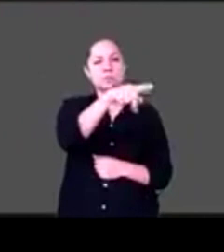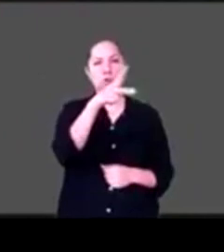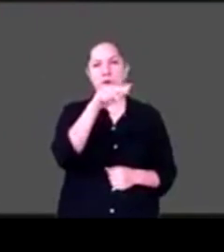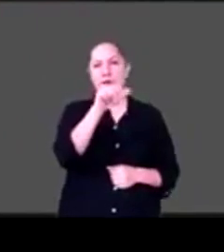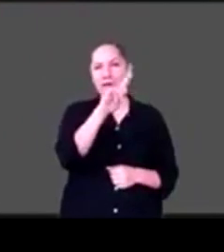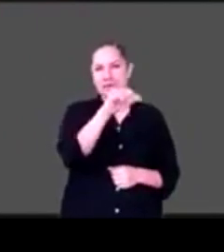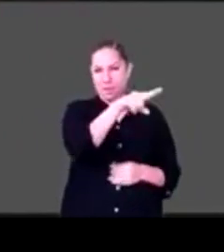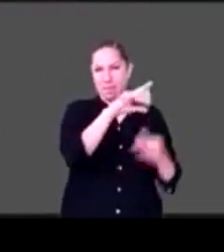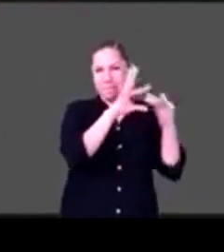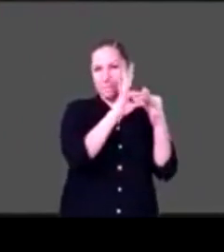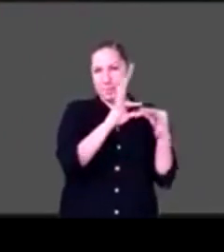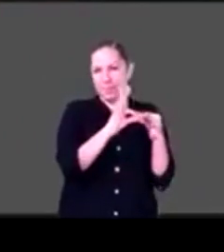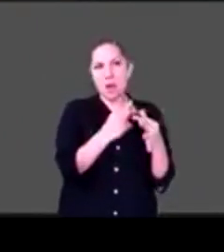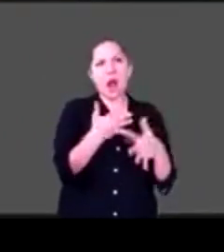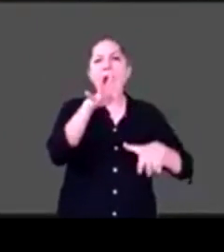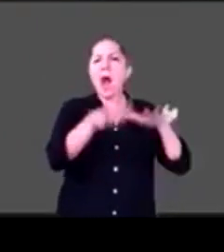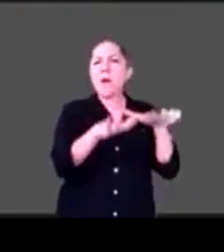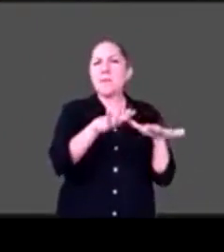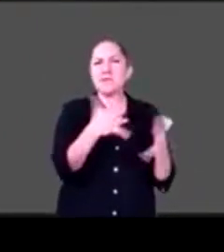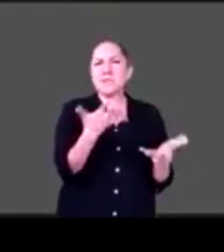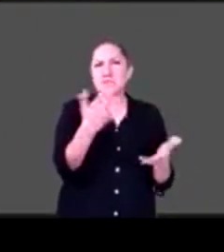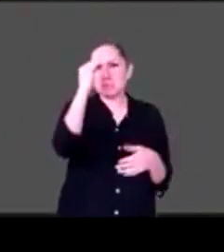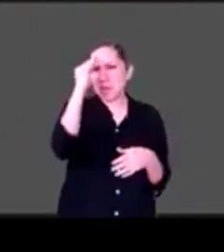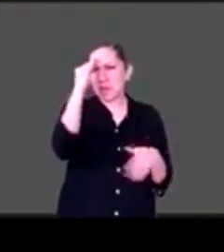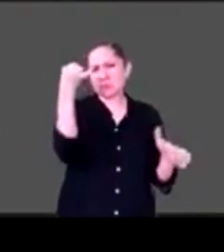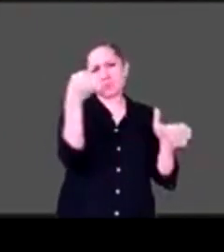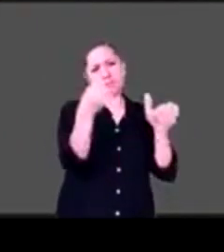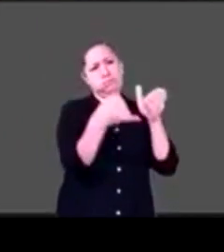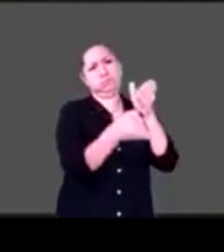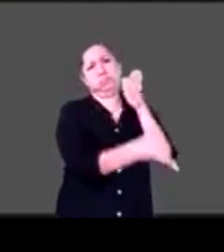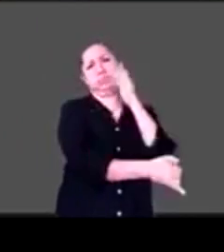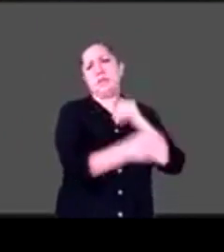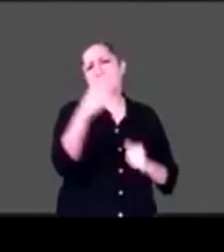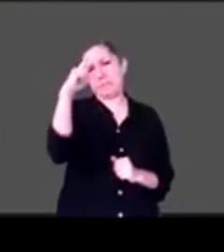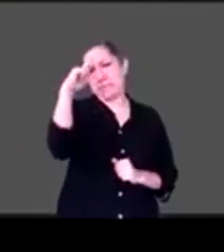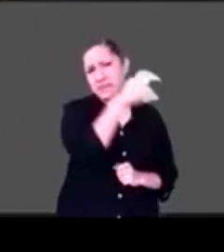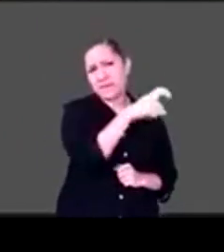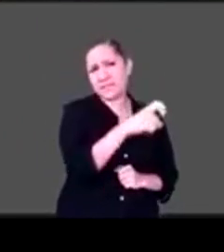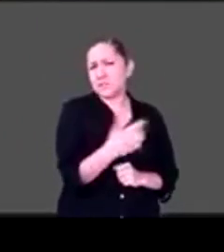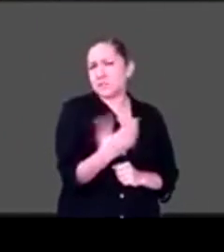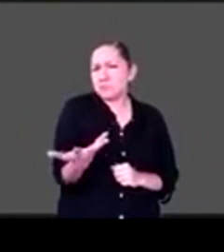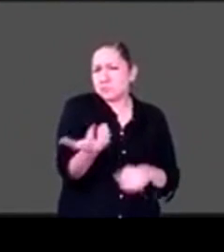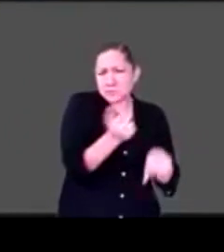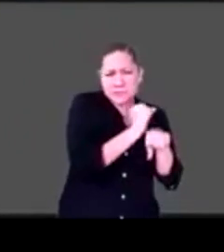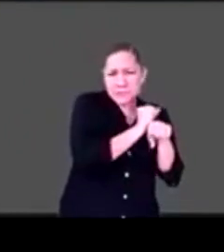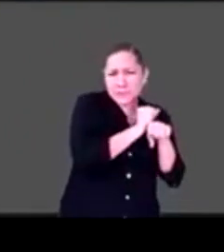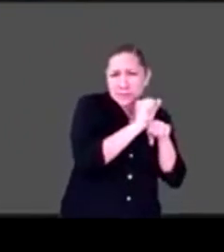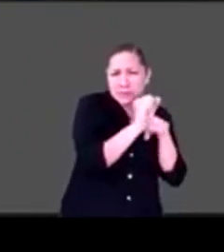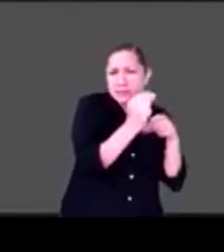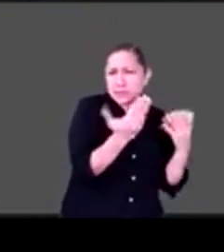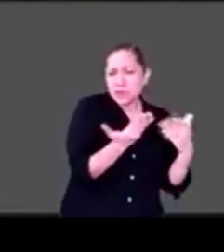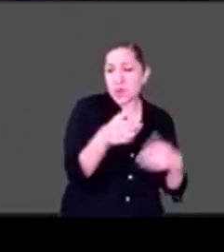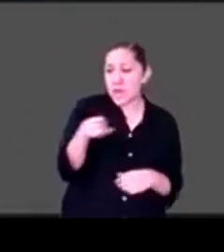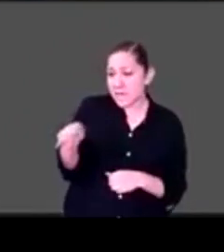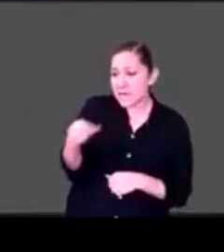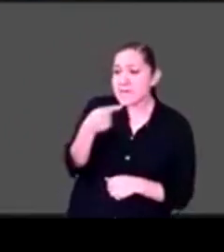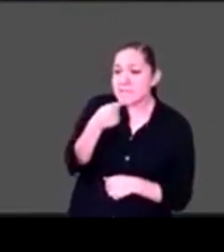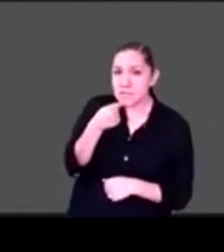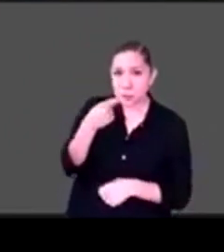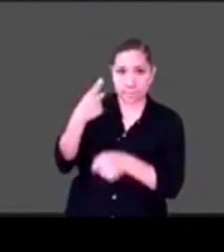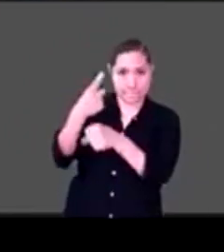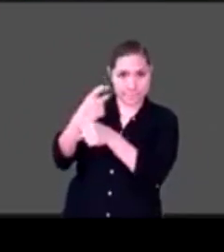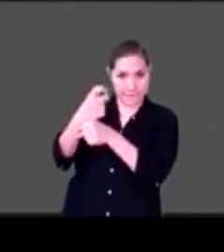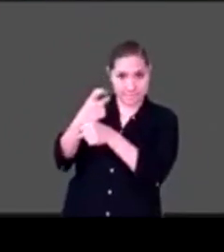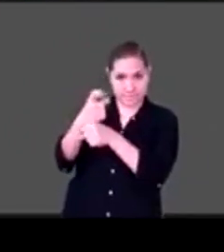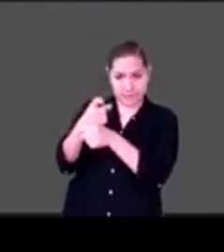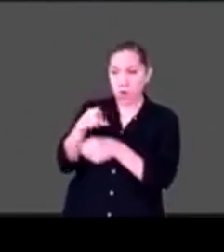o tan complejo es ¿qué necesita un niño de primero de primaria? no es que